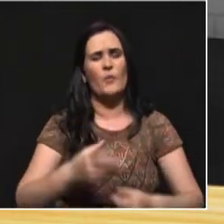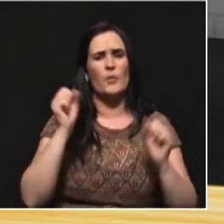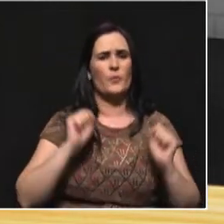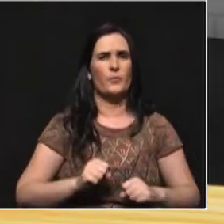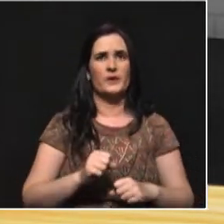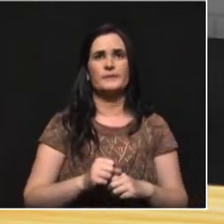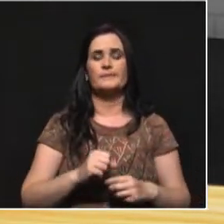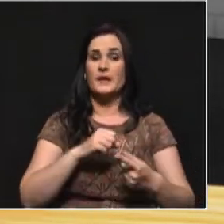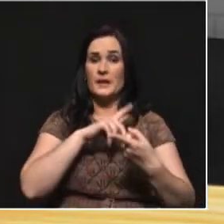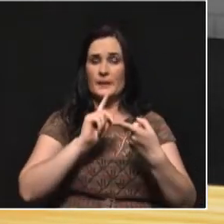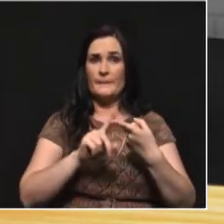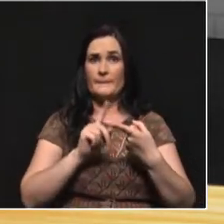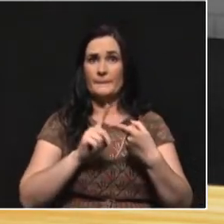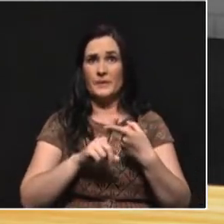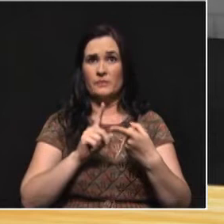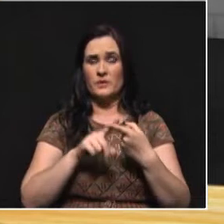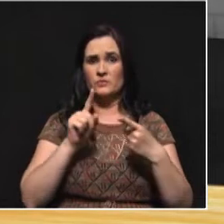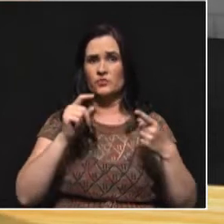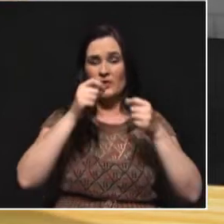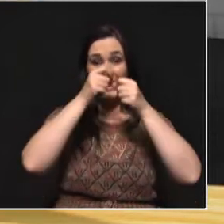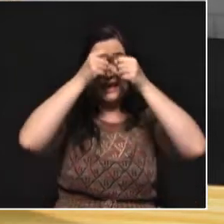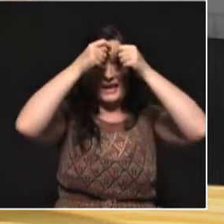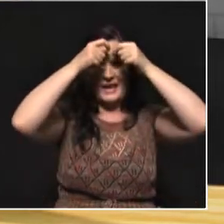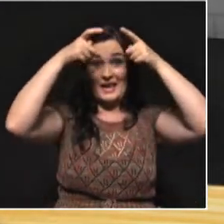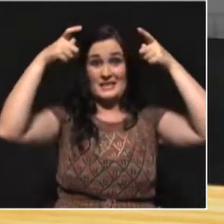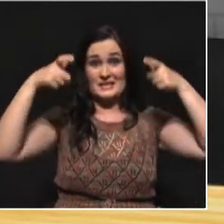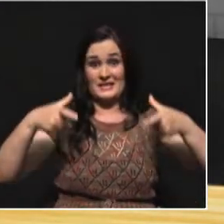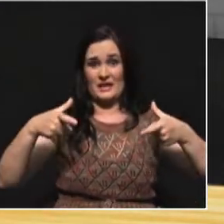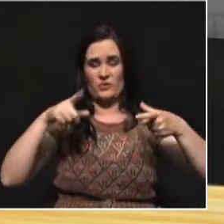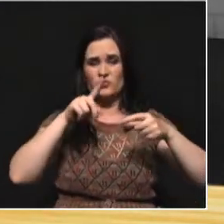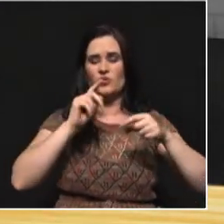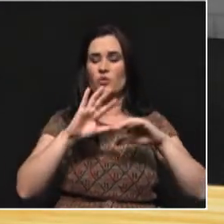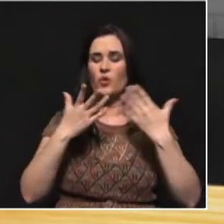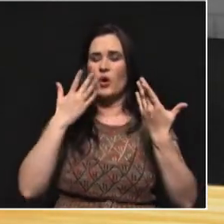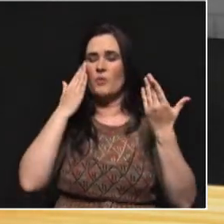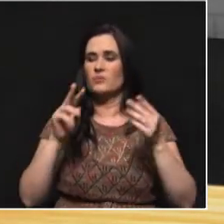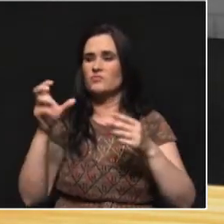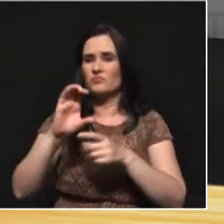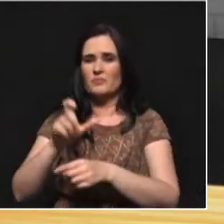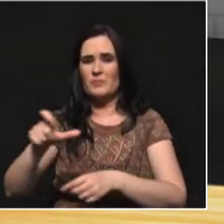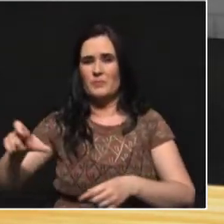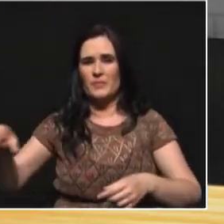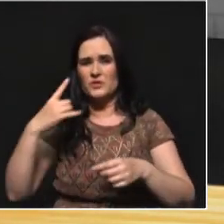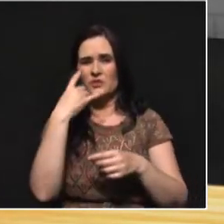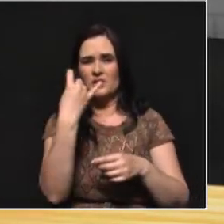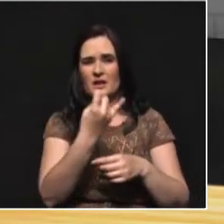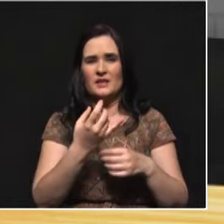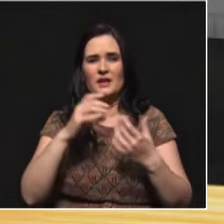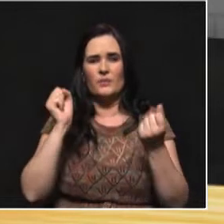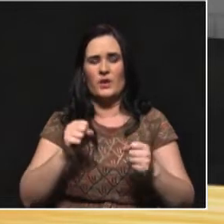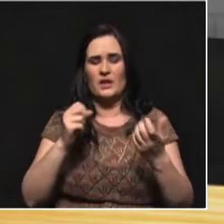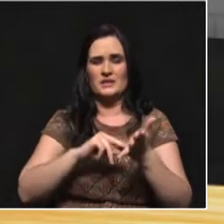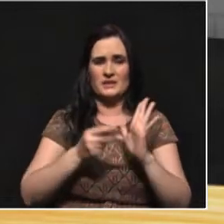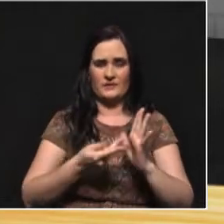primero es que cuando hablamos del Estado, del nivel del Estado hacia el ciudadano, es sobre todo un componente del Estado.